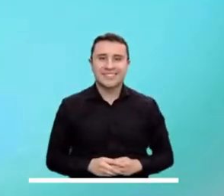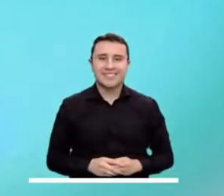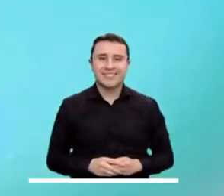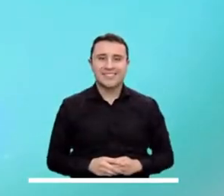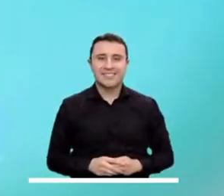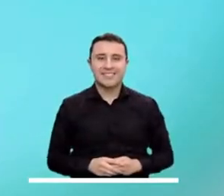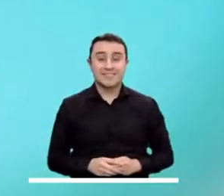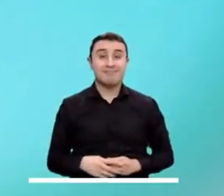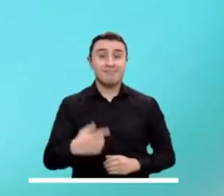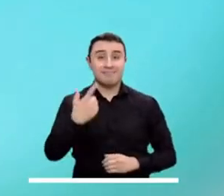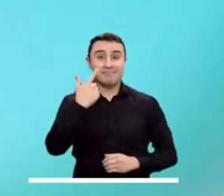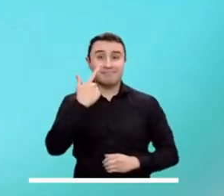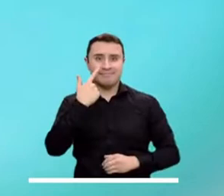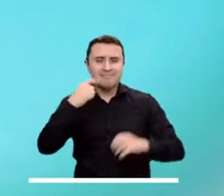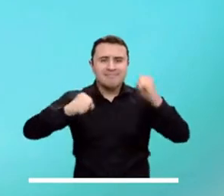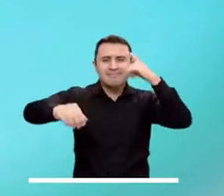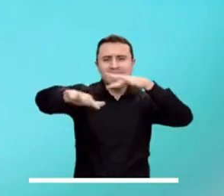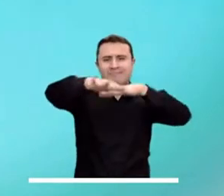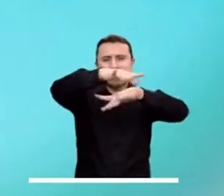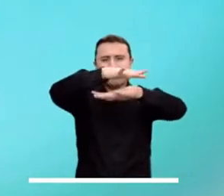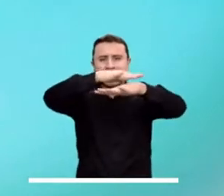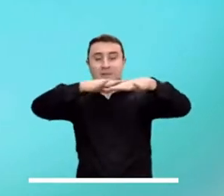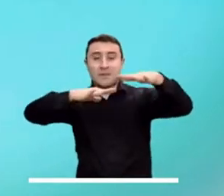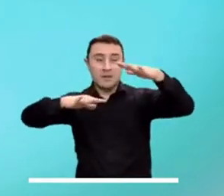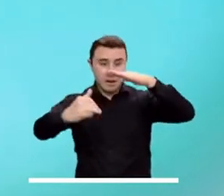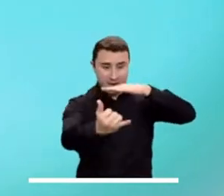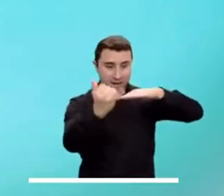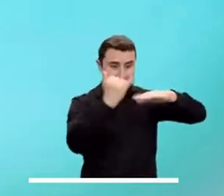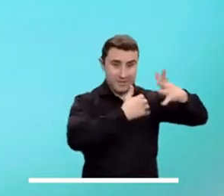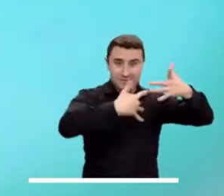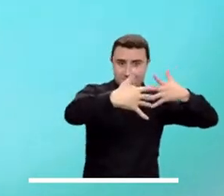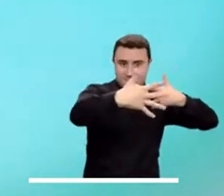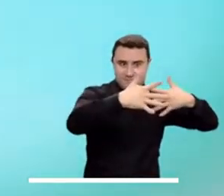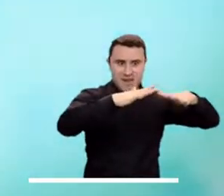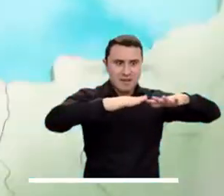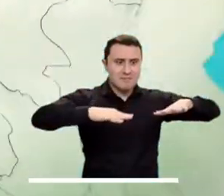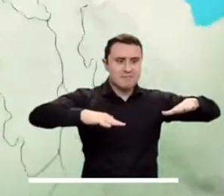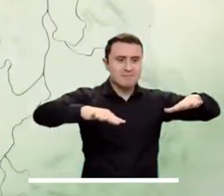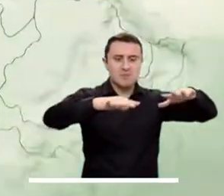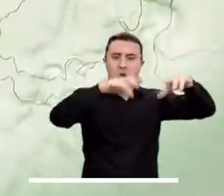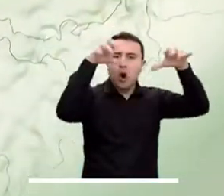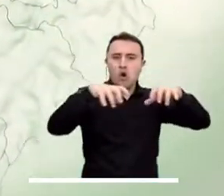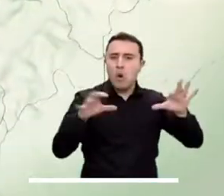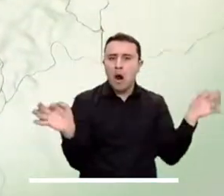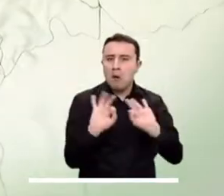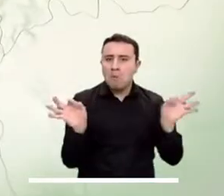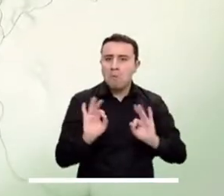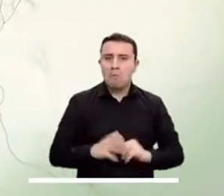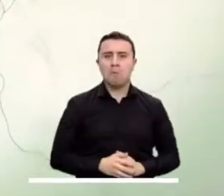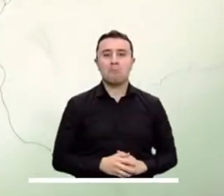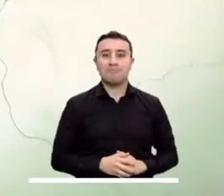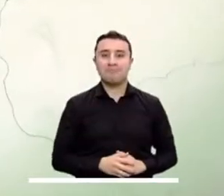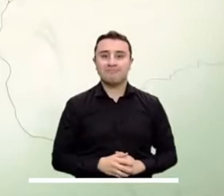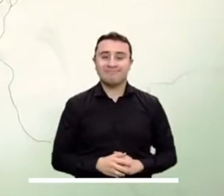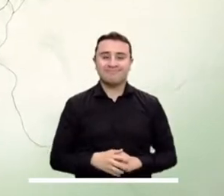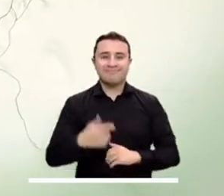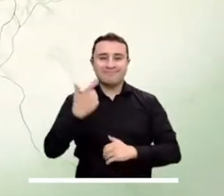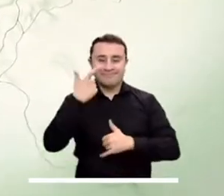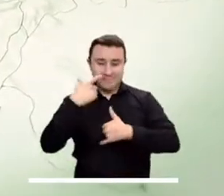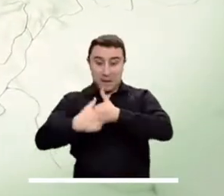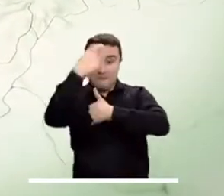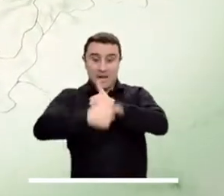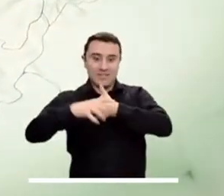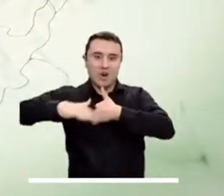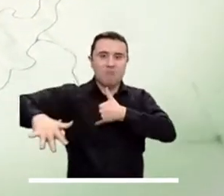Según los pronósticos, el cielo estará con nubosidad parcial en el archipiélago y no se anuncia en lluvias para la tarde. El cielo